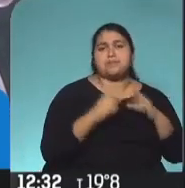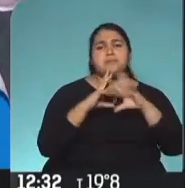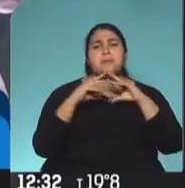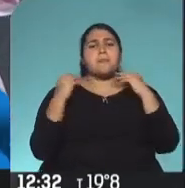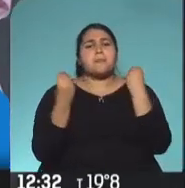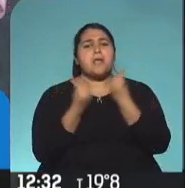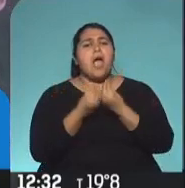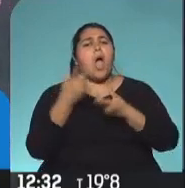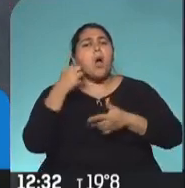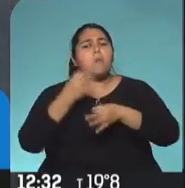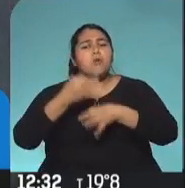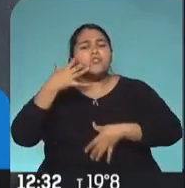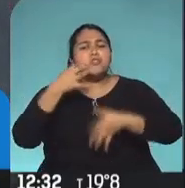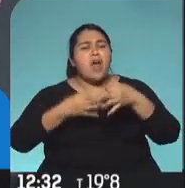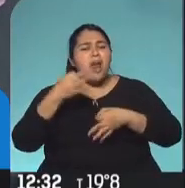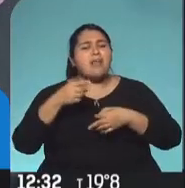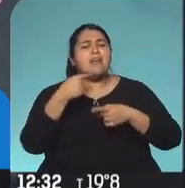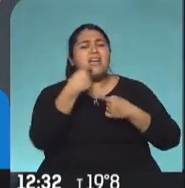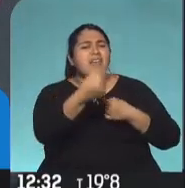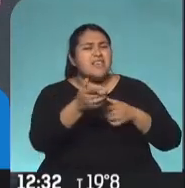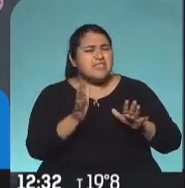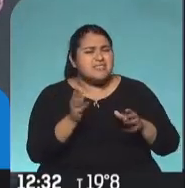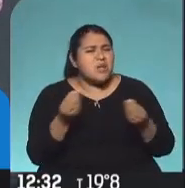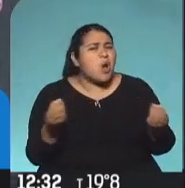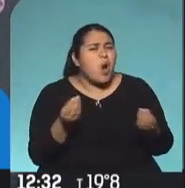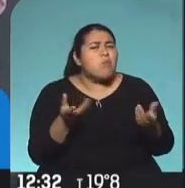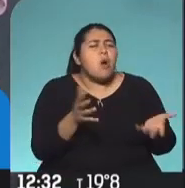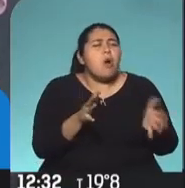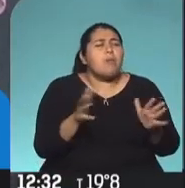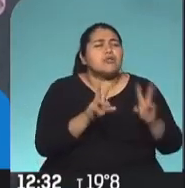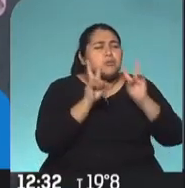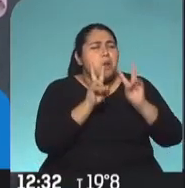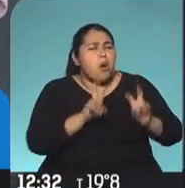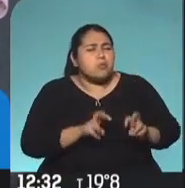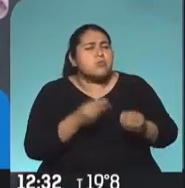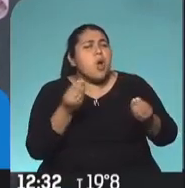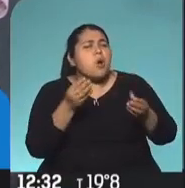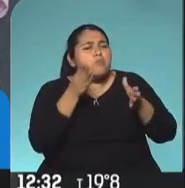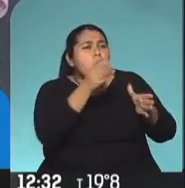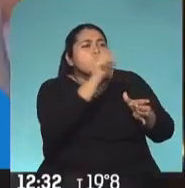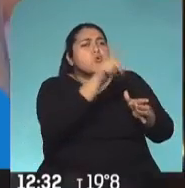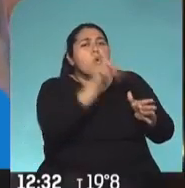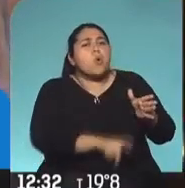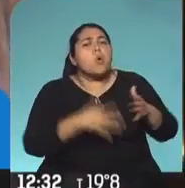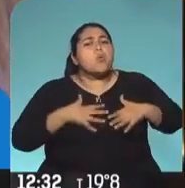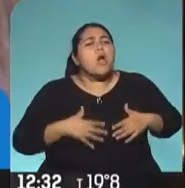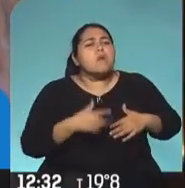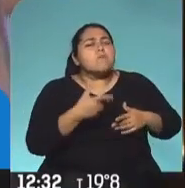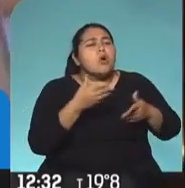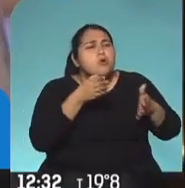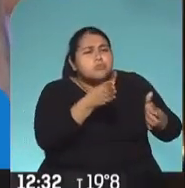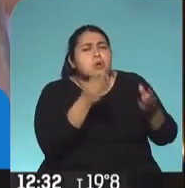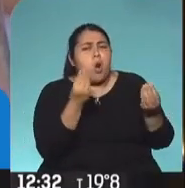profesionales de la medicina o qué más o menos ya tienen estudiado que hacia dónde va tu cuerpo? Bueno, toda investigación tiene